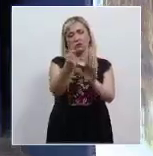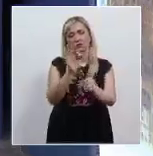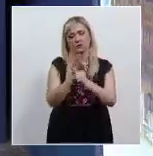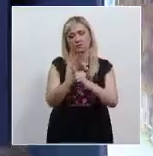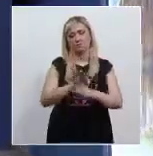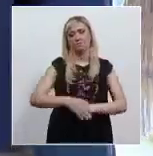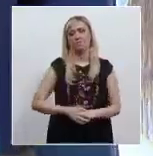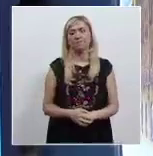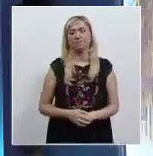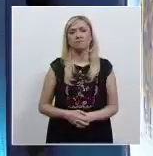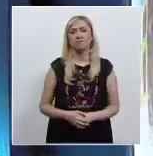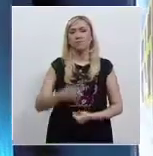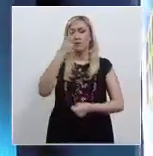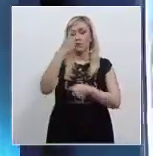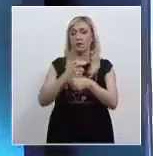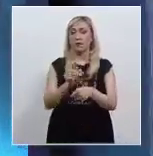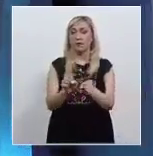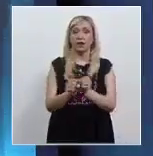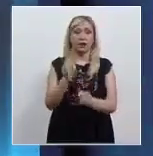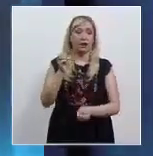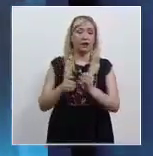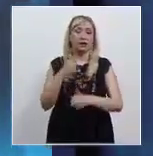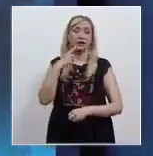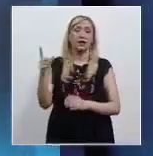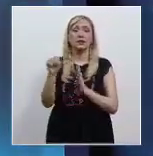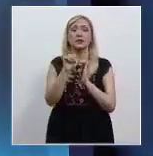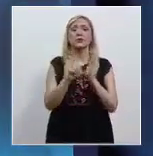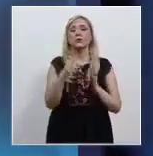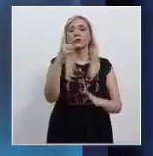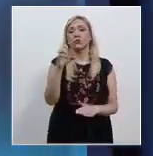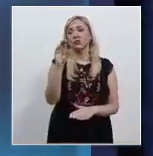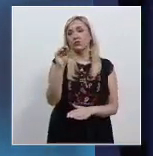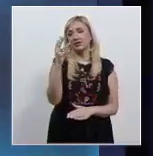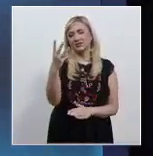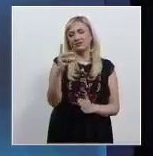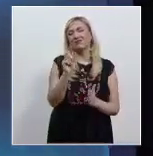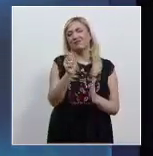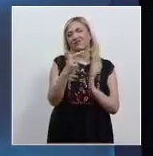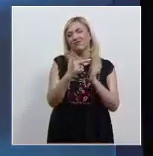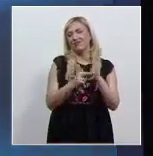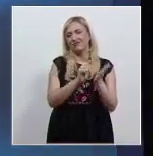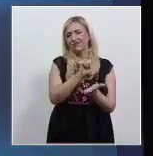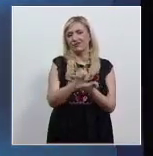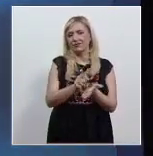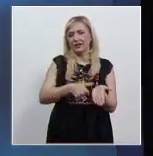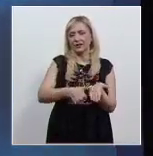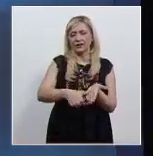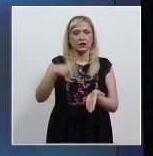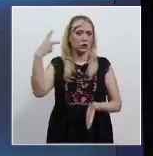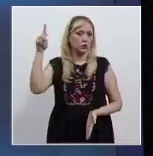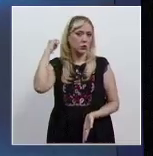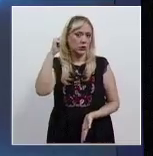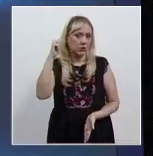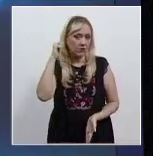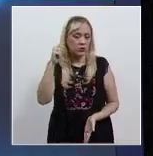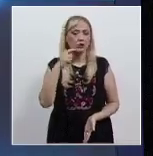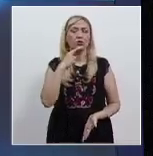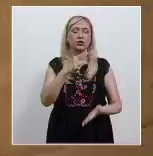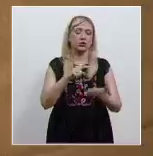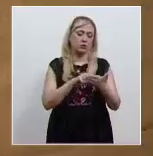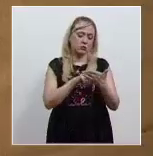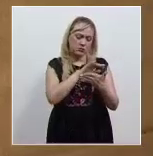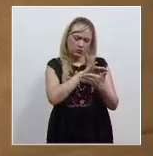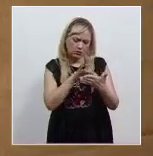Y la primera sala de la Corte estableció que el artículo 193 del Código Civil del Estado de Tabasco, en su porción, lo